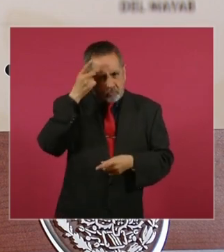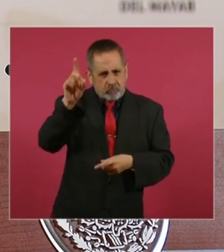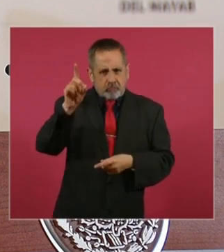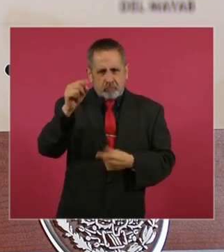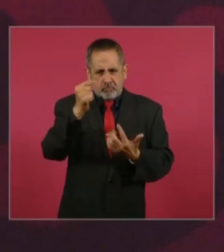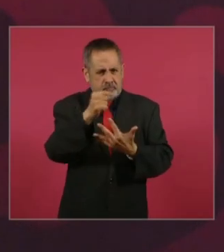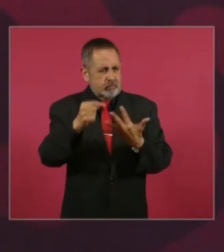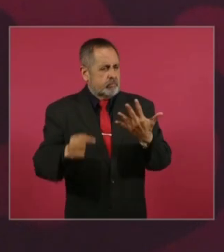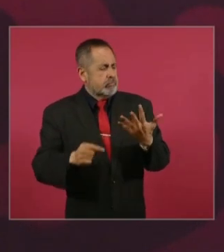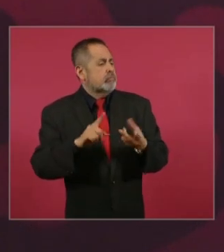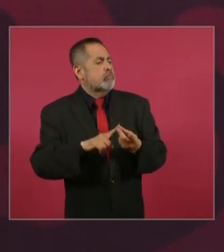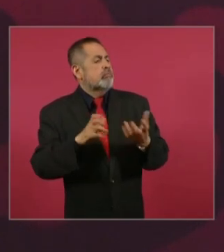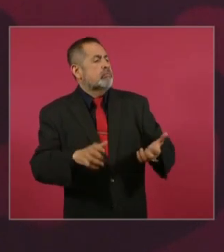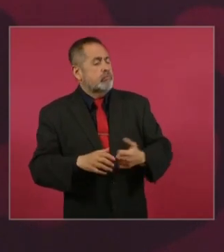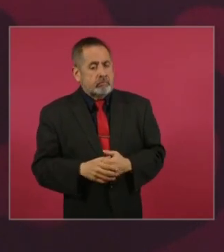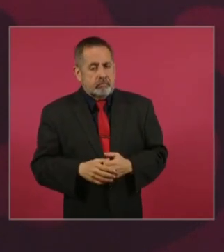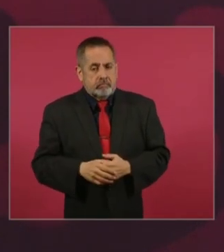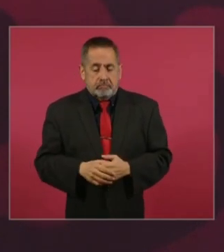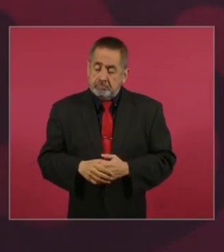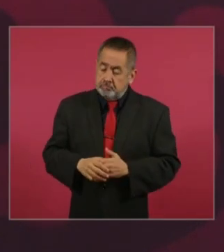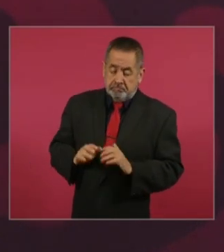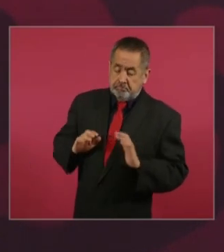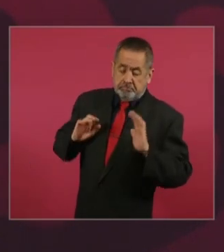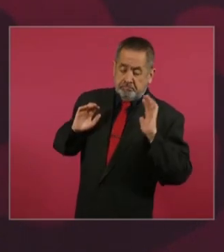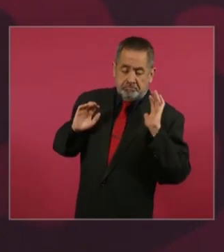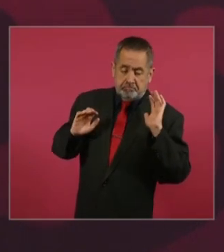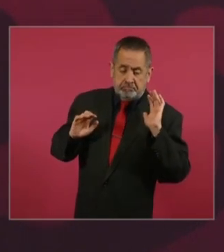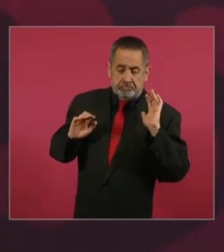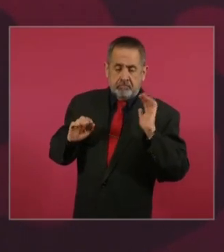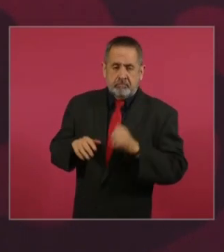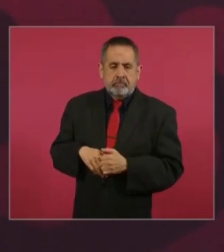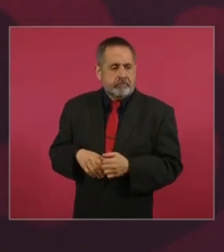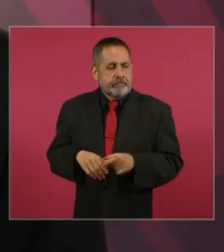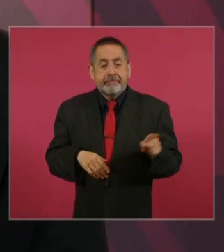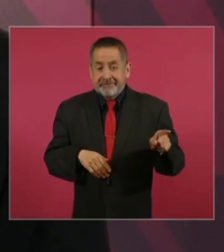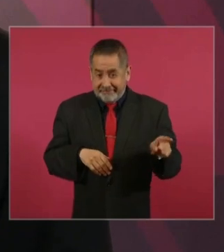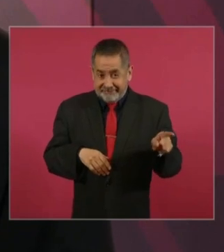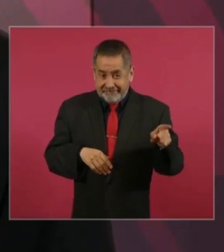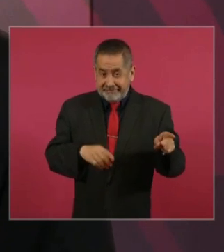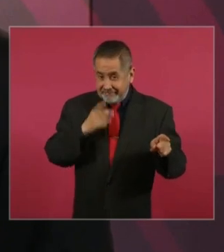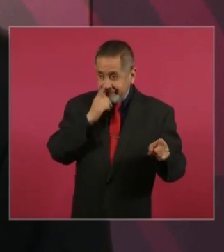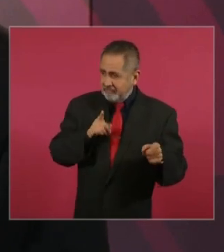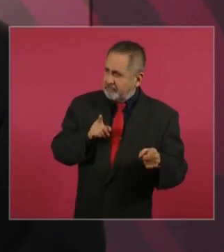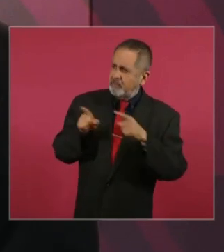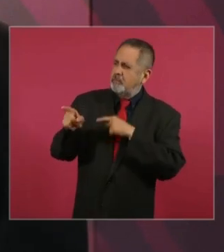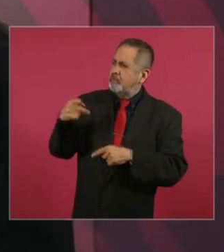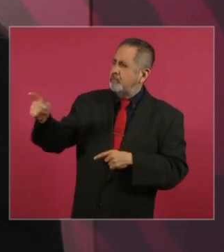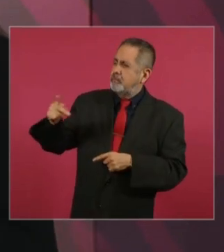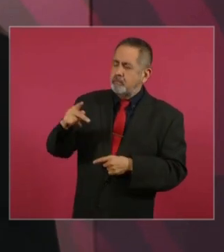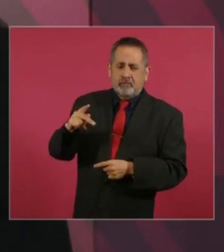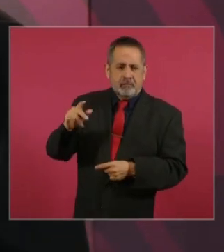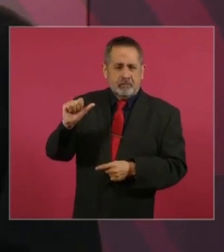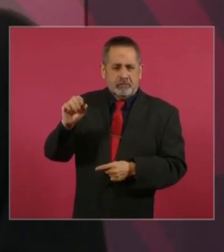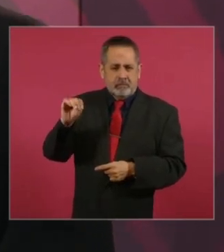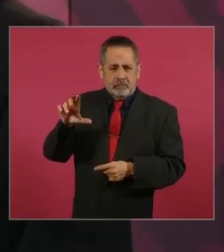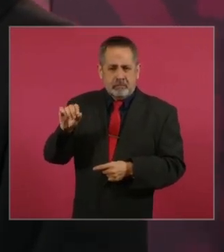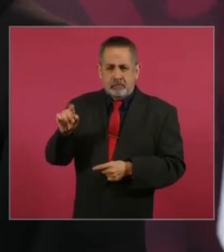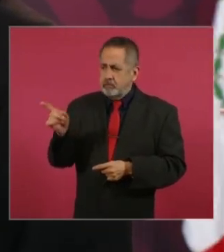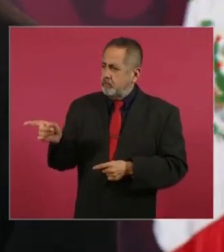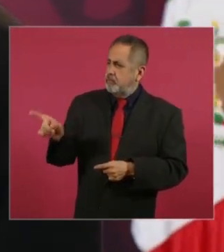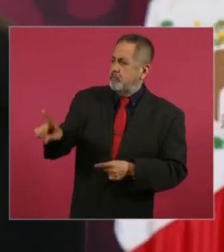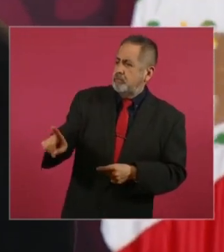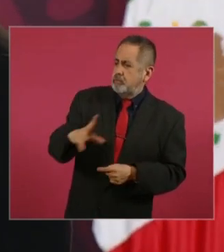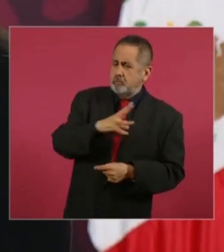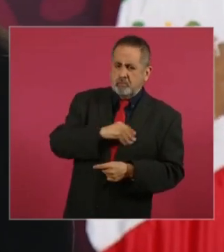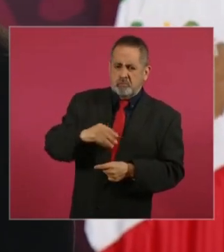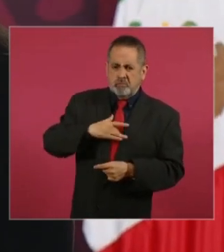Él dice que mis hijos actúan con